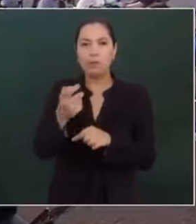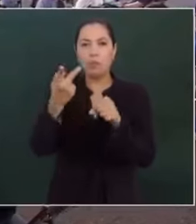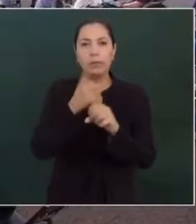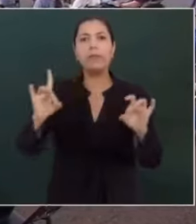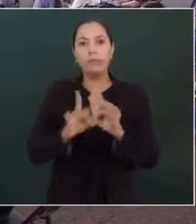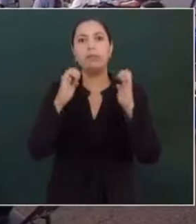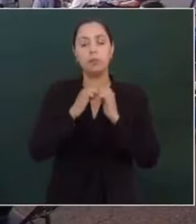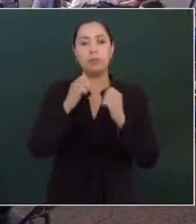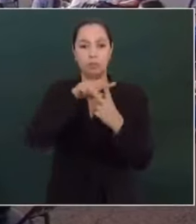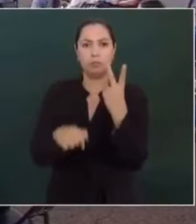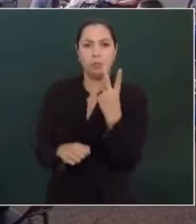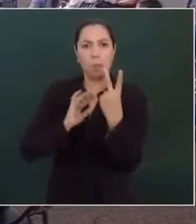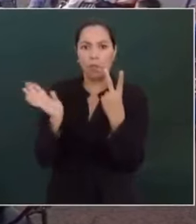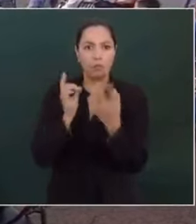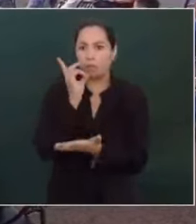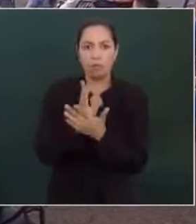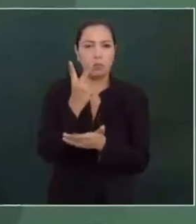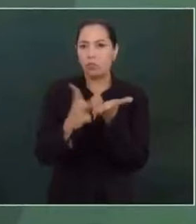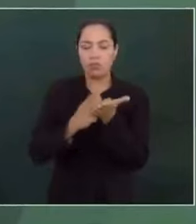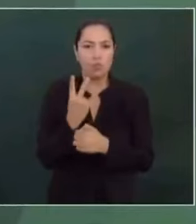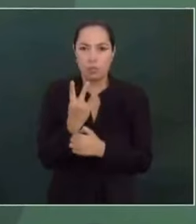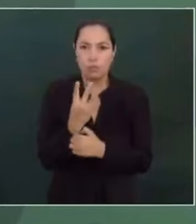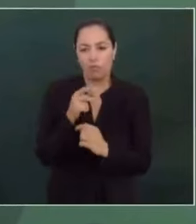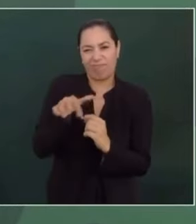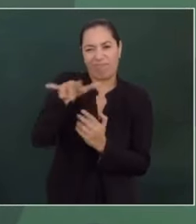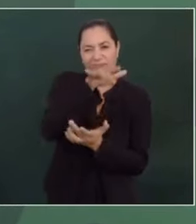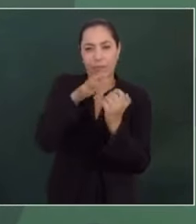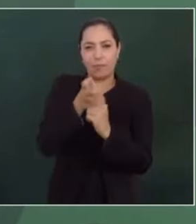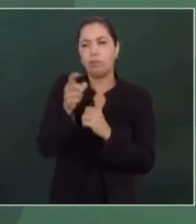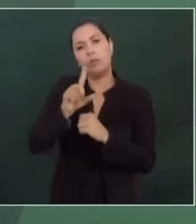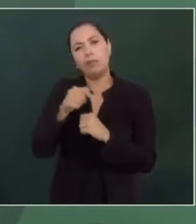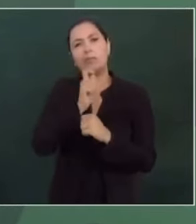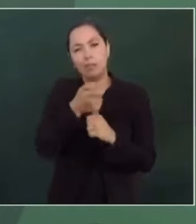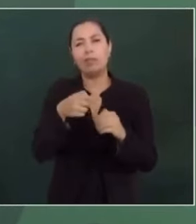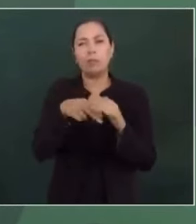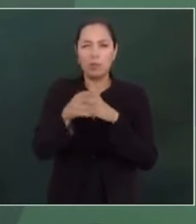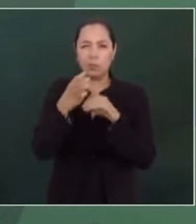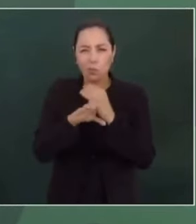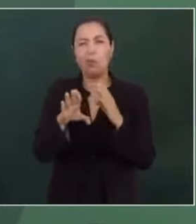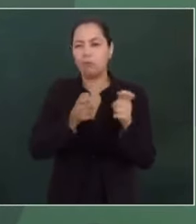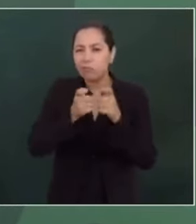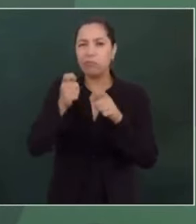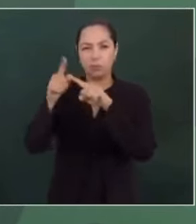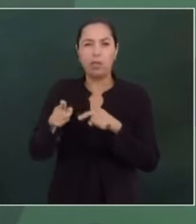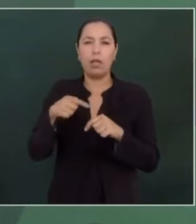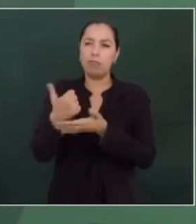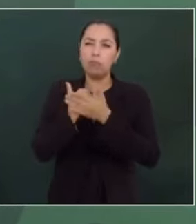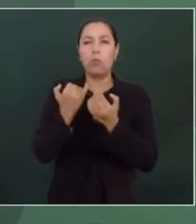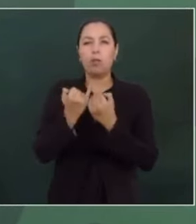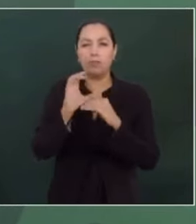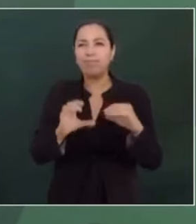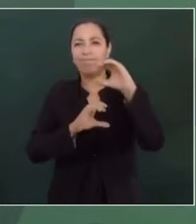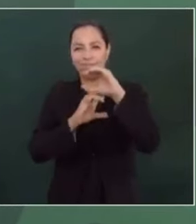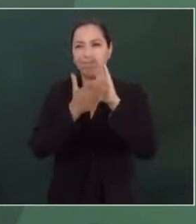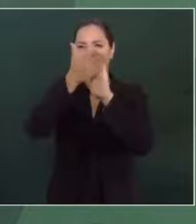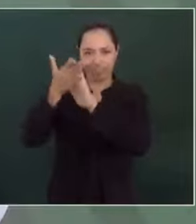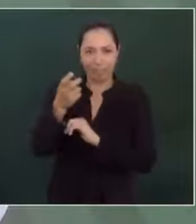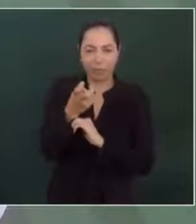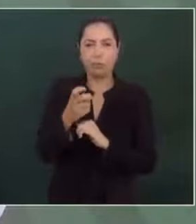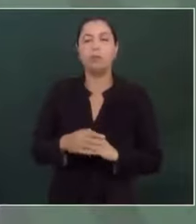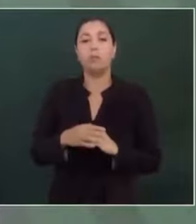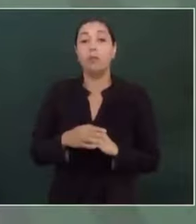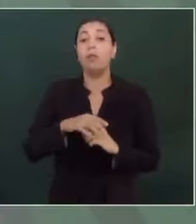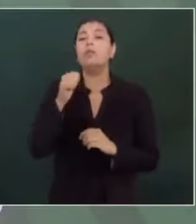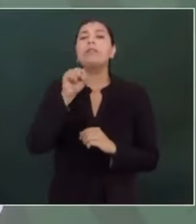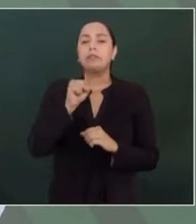ambientales. Y creó el sistema del Metrobús y me ayudó en lo de los segundos pisos. Y